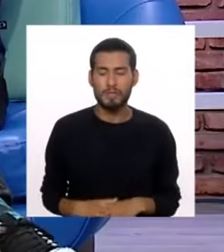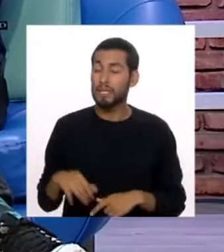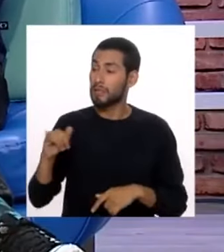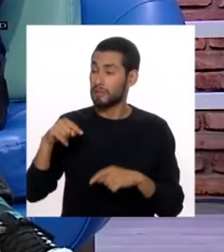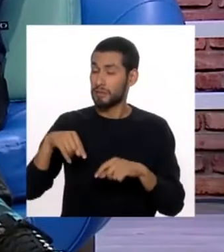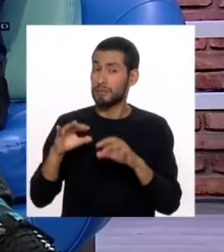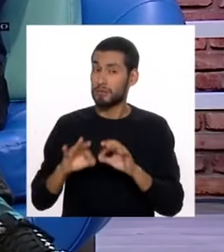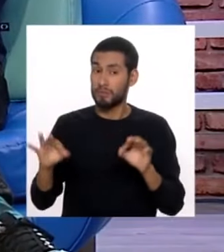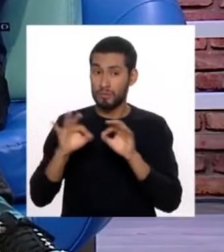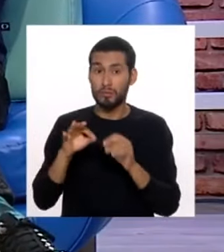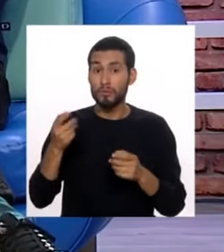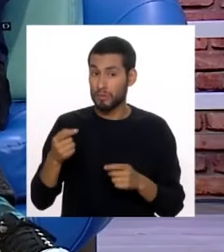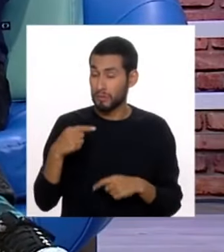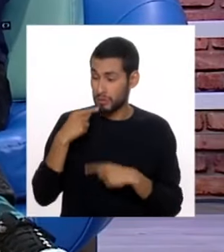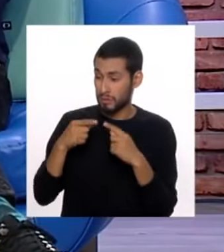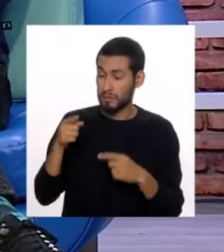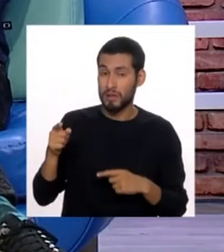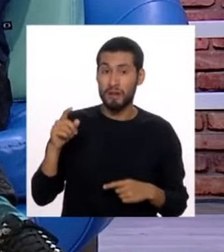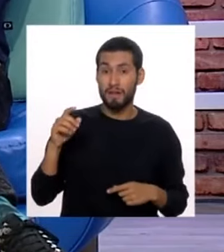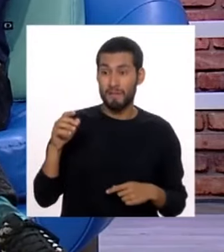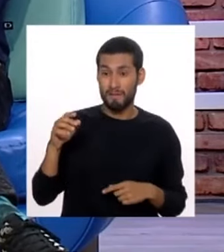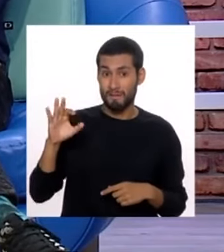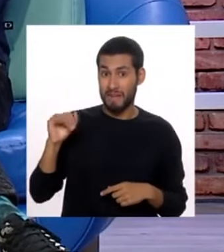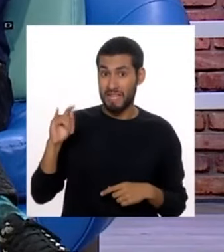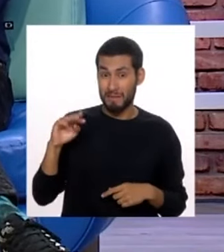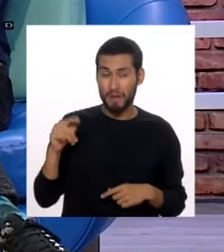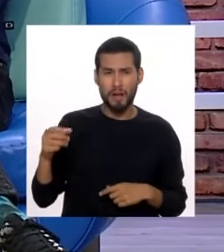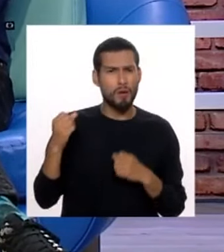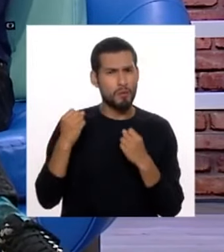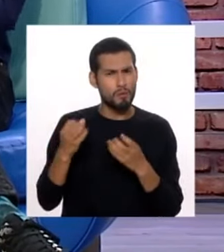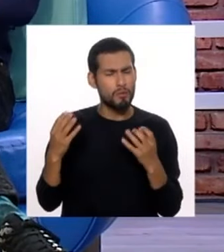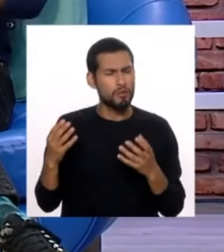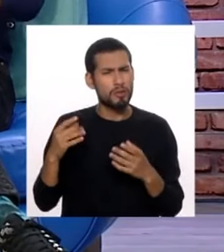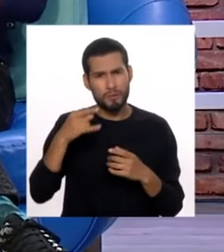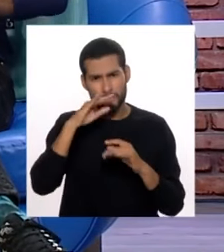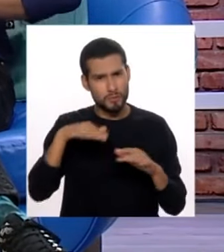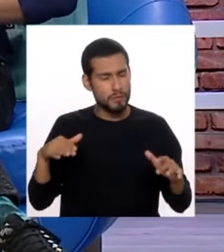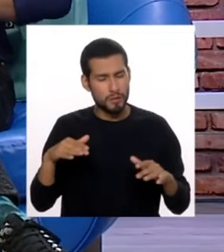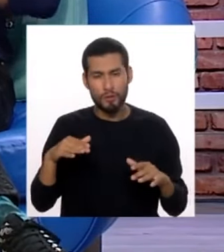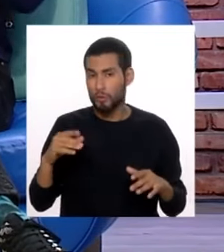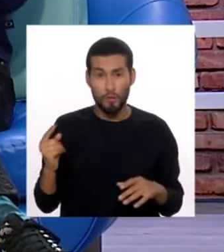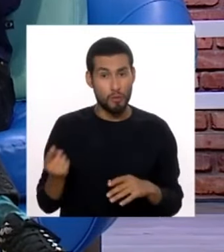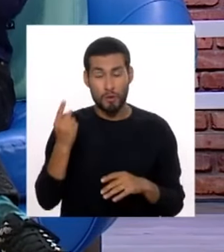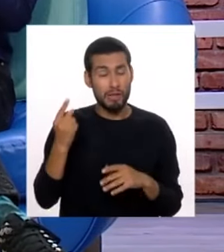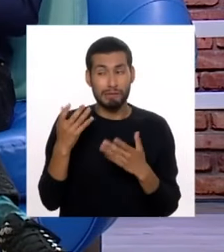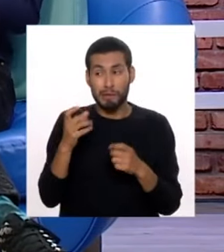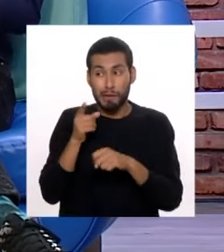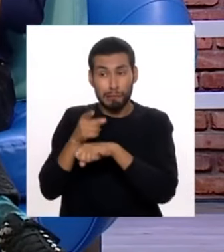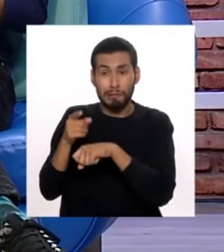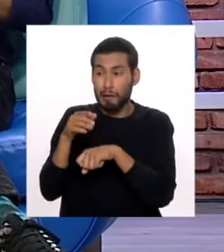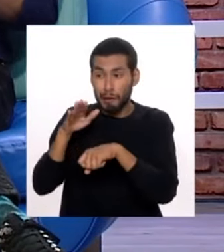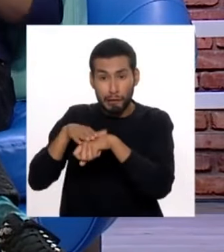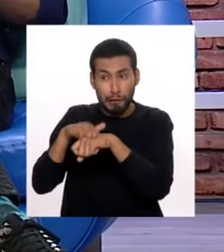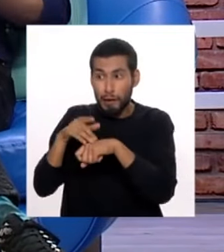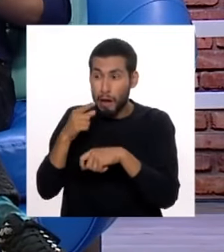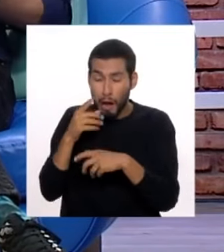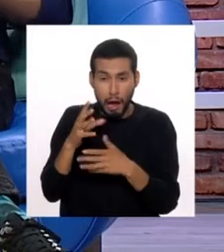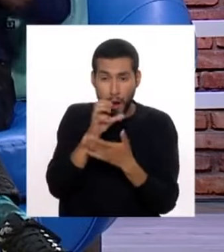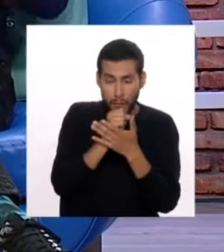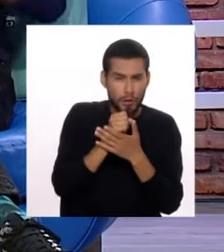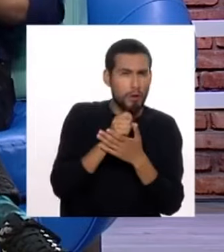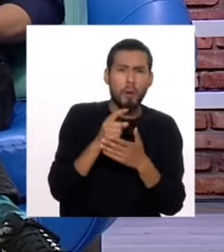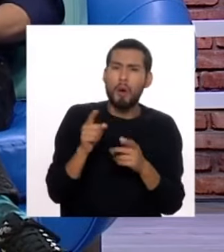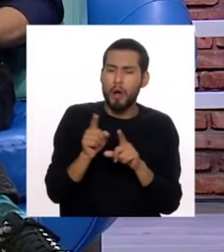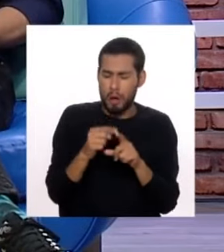importante porque, como bien dijiste, Fátima, hace un momento, muchos niños no solamente no quieren denunciar lo que ven, sino tampoco quieren